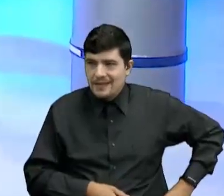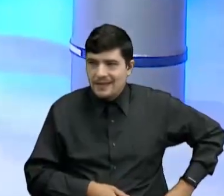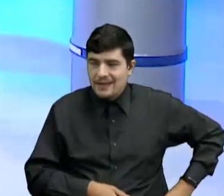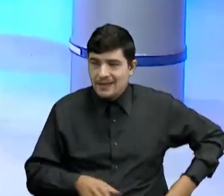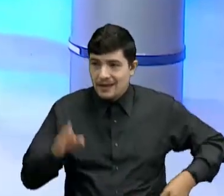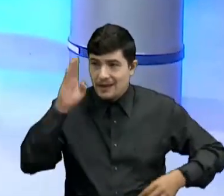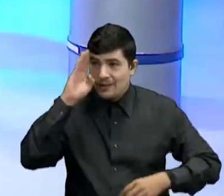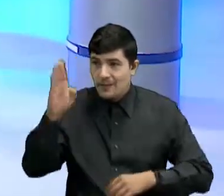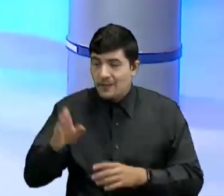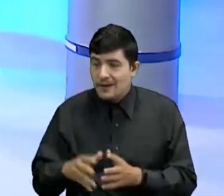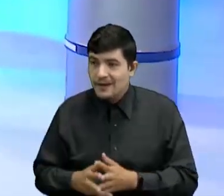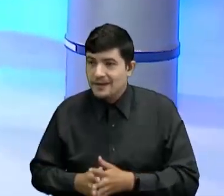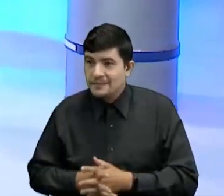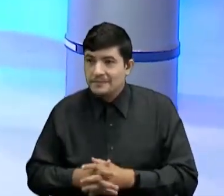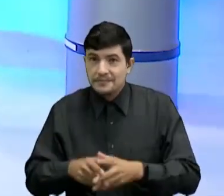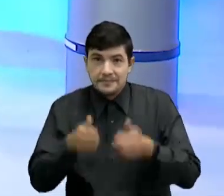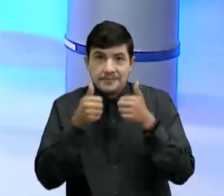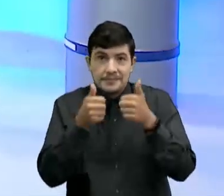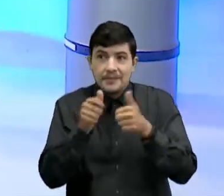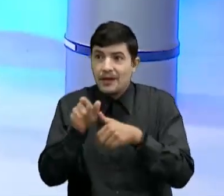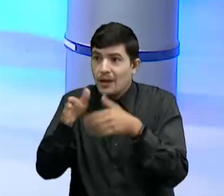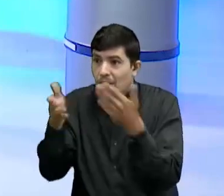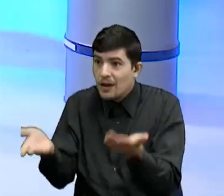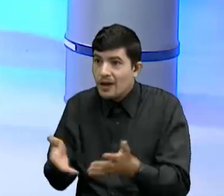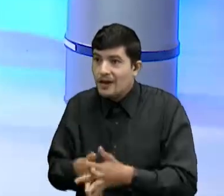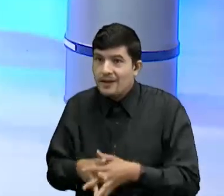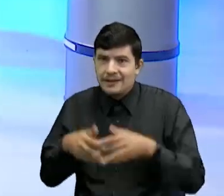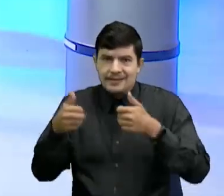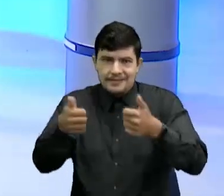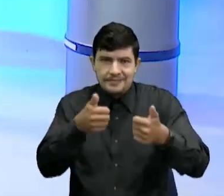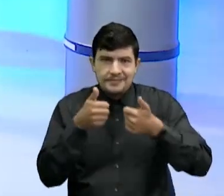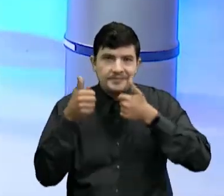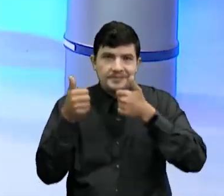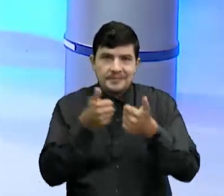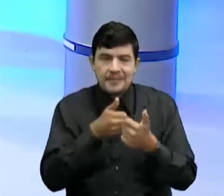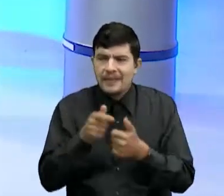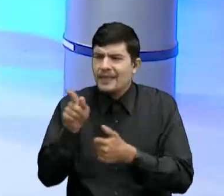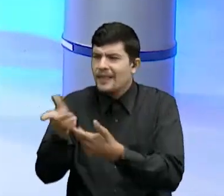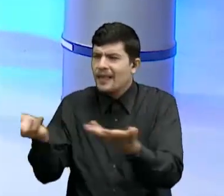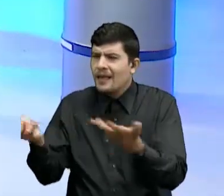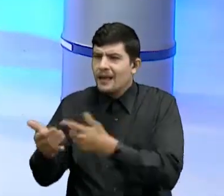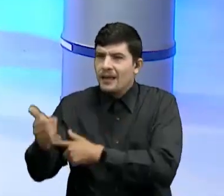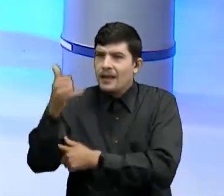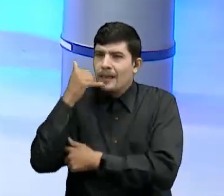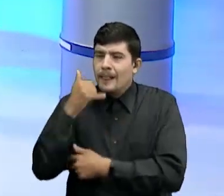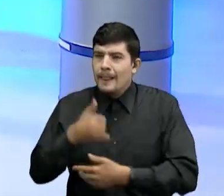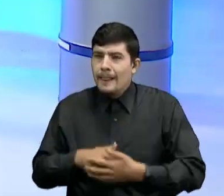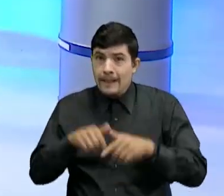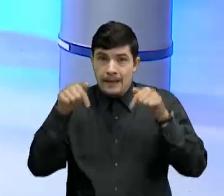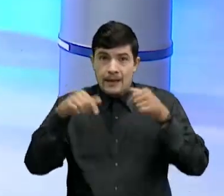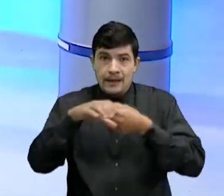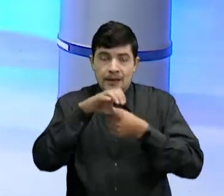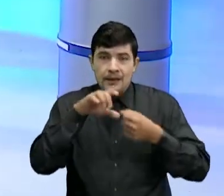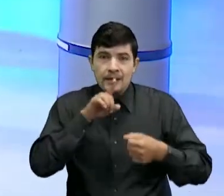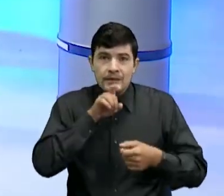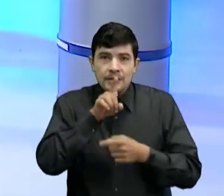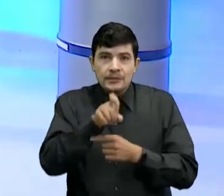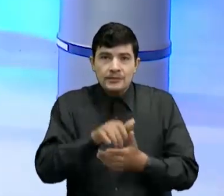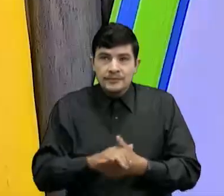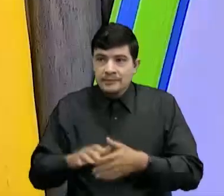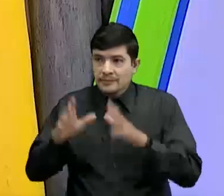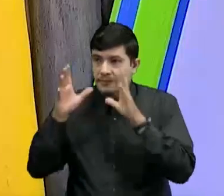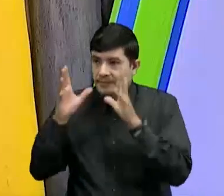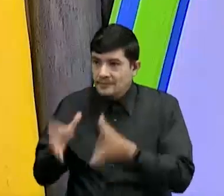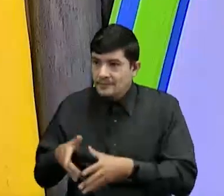Hola Darwin Sí señora ¿Cómo estás? Bien Bien ¿Desde dónde nos llamas Darwin? Desde Bucaramanga Desde